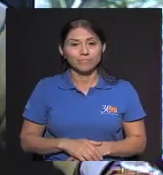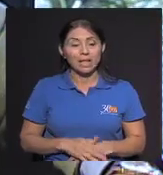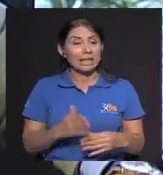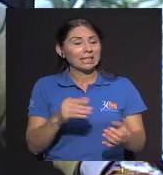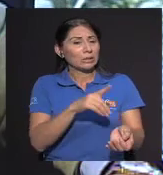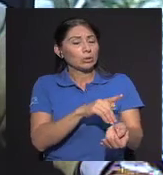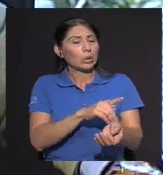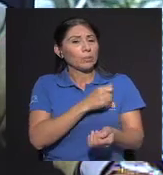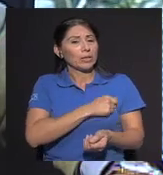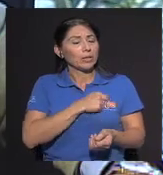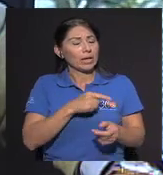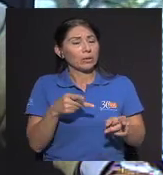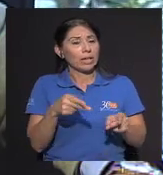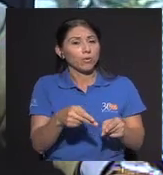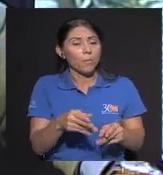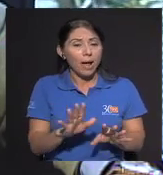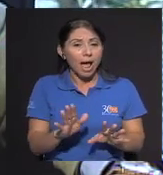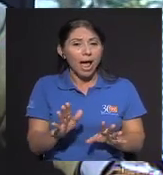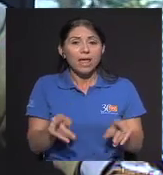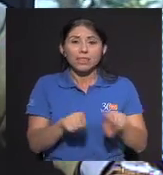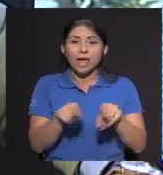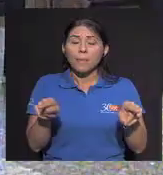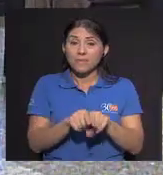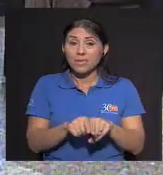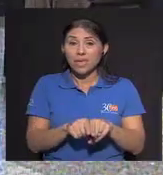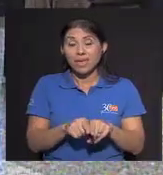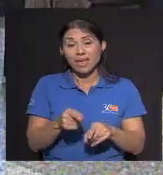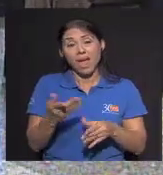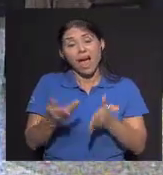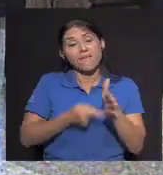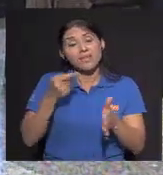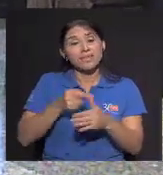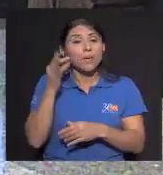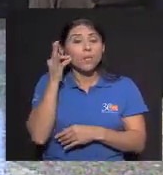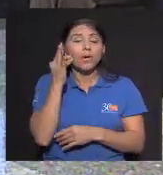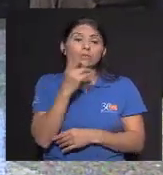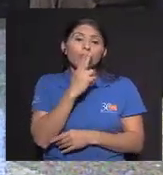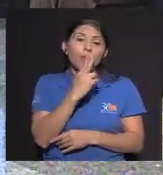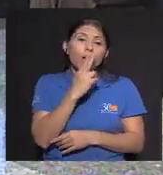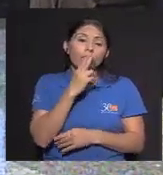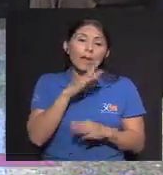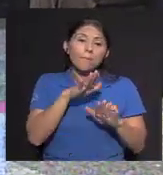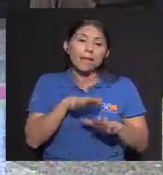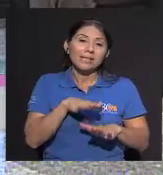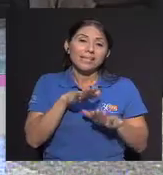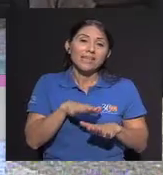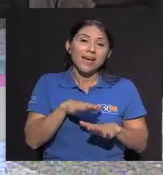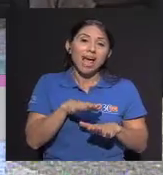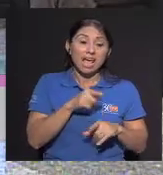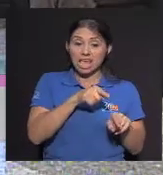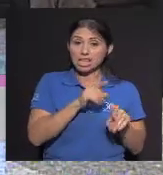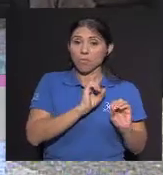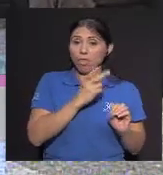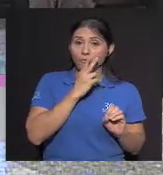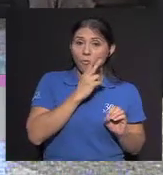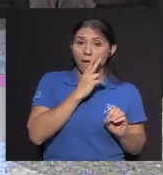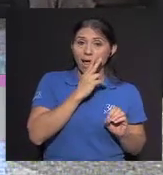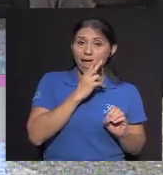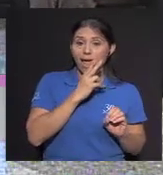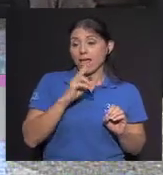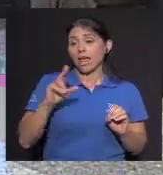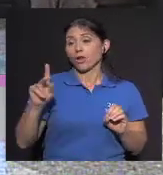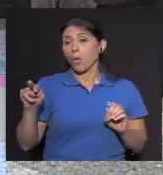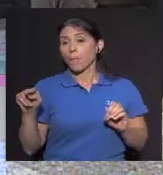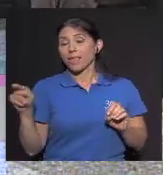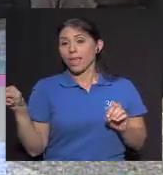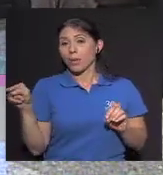veces Doctor Y perdón que lo interrumpa Muchas veces también Porque ser esa fumadora pasiva ¿Verdad? Que es su compañero El que fuma Y muchas veces Por